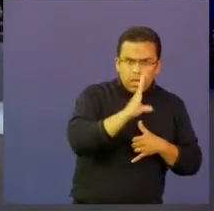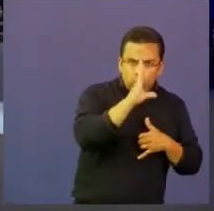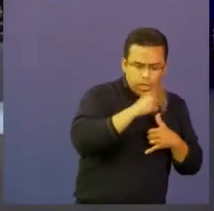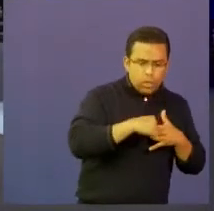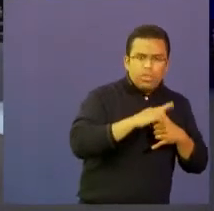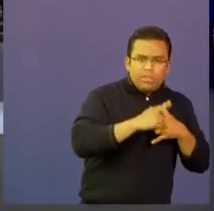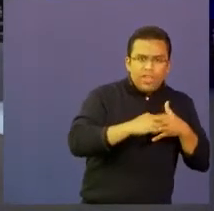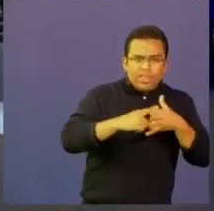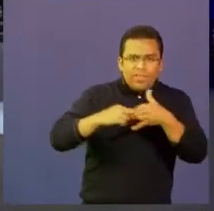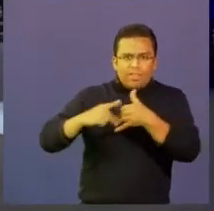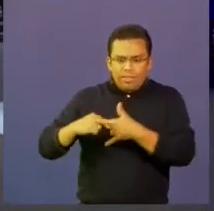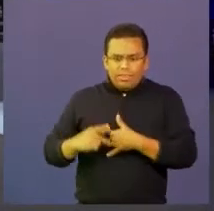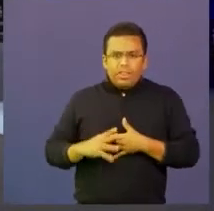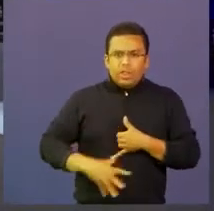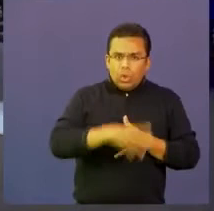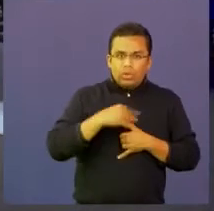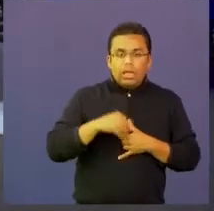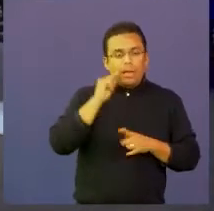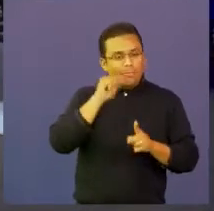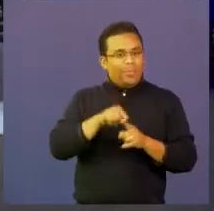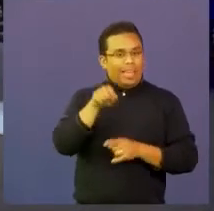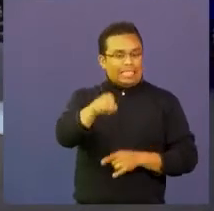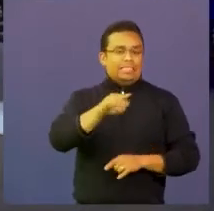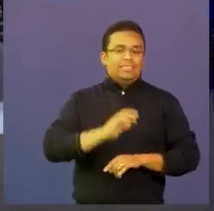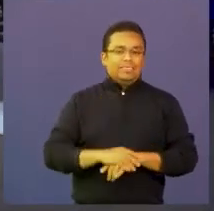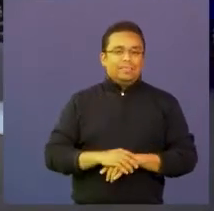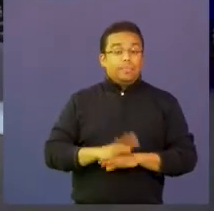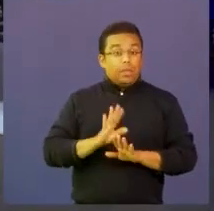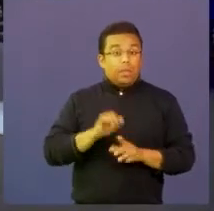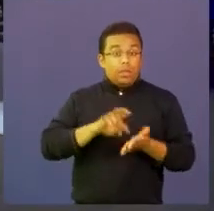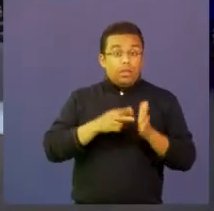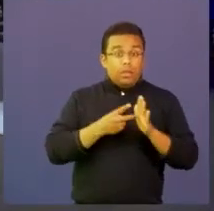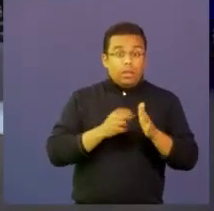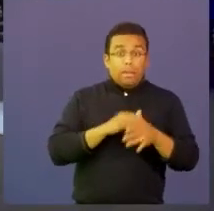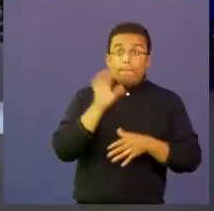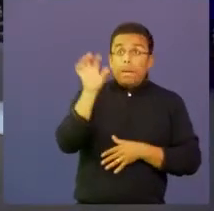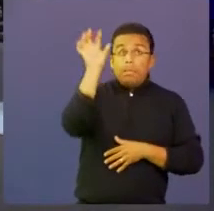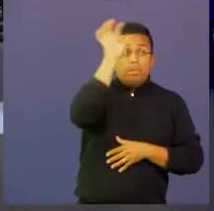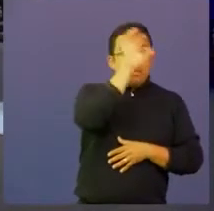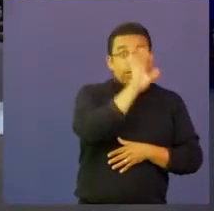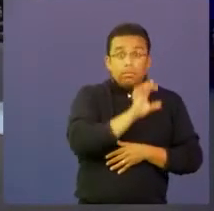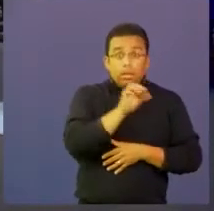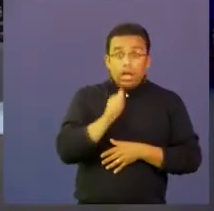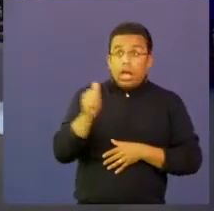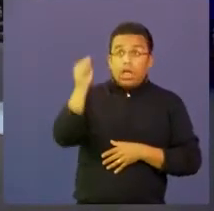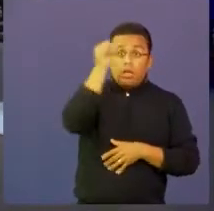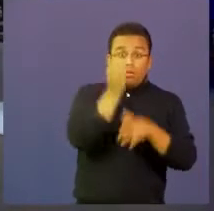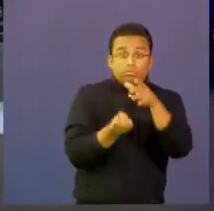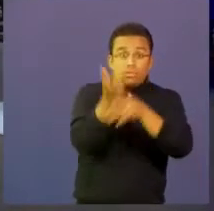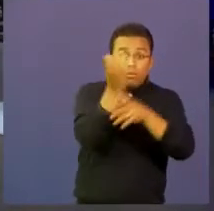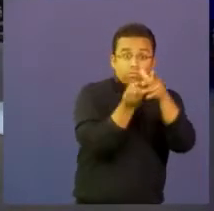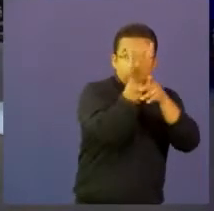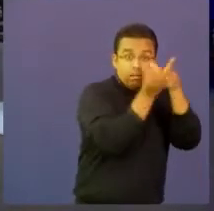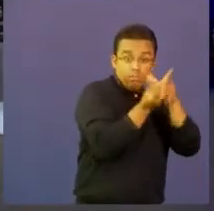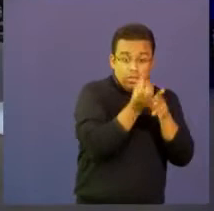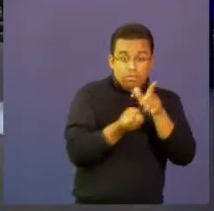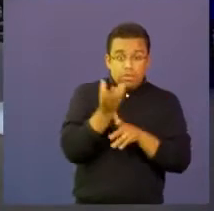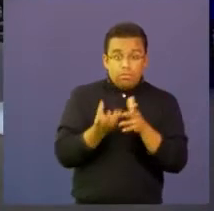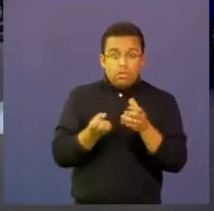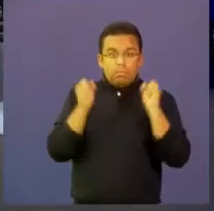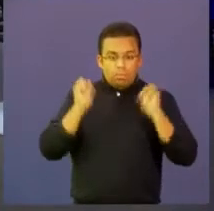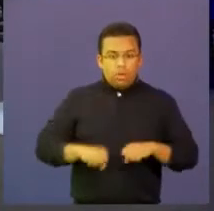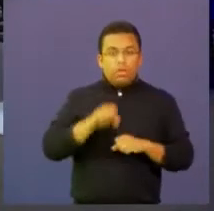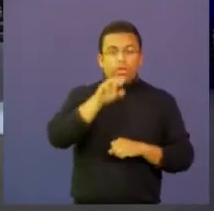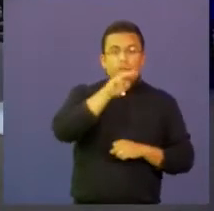y en ese propósito estamos en que cada una de las regiones pueda crear sus propios contenidos y que el medio de circulación sea